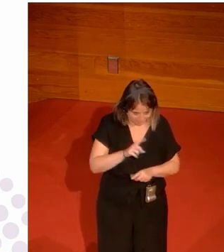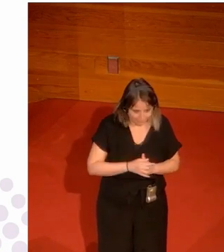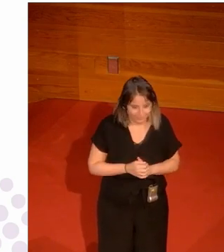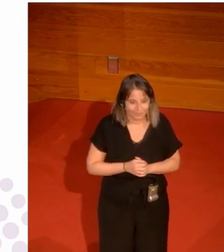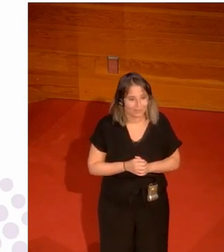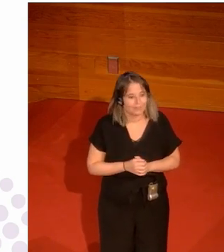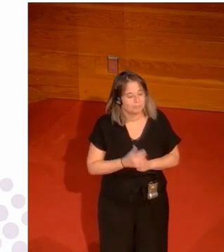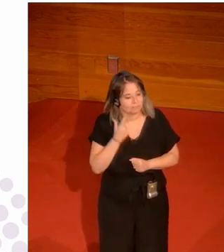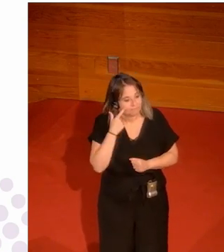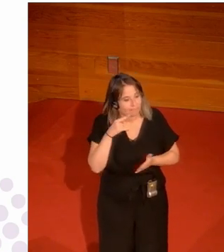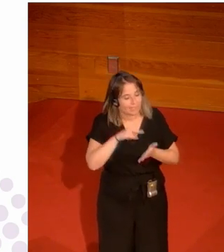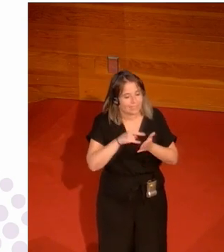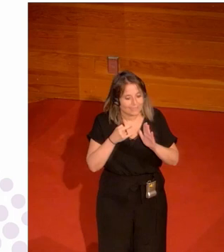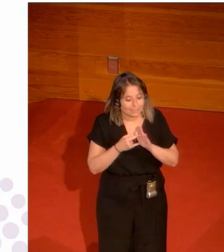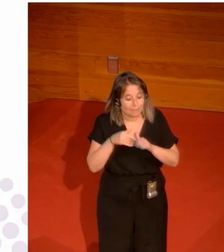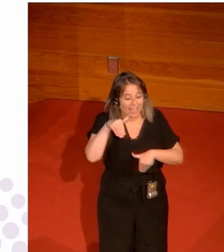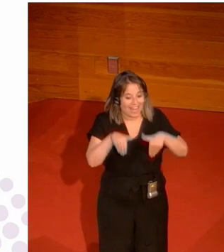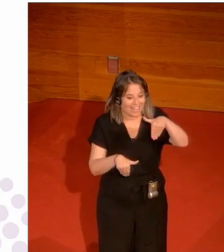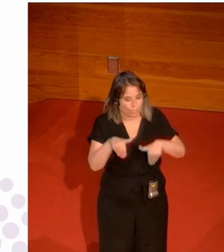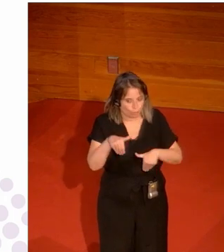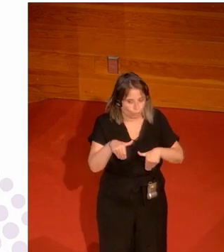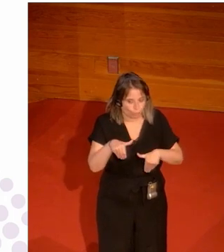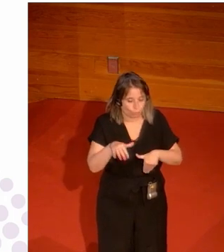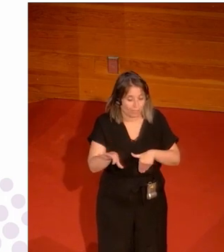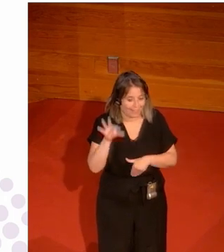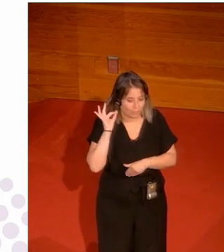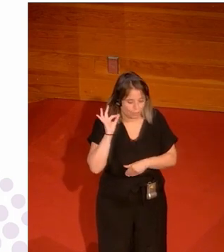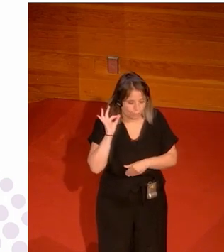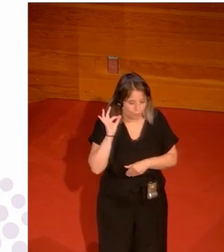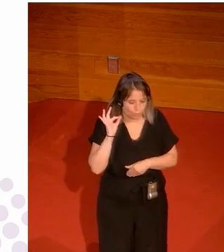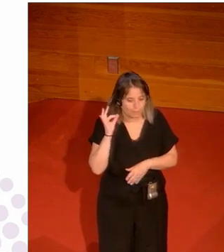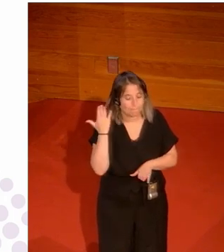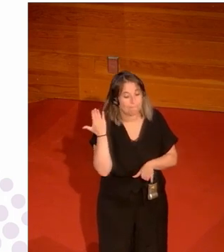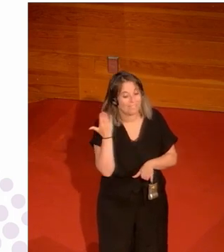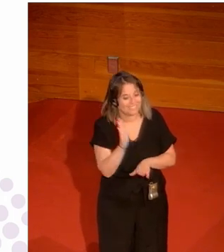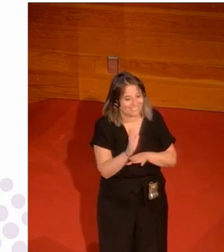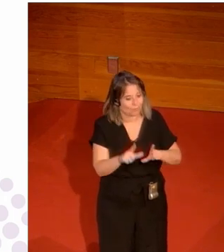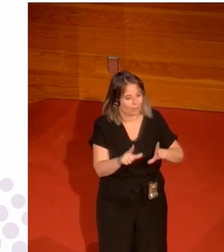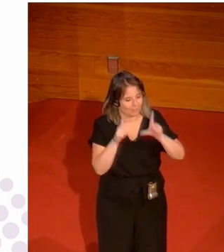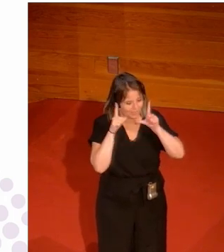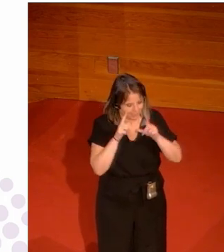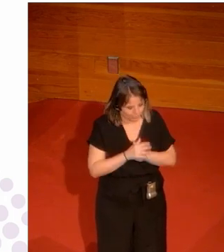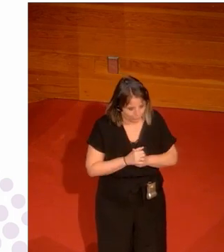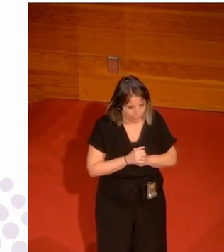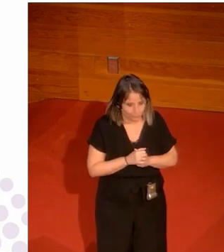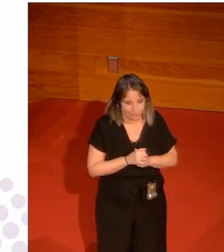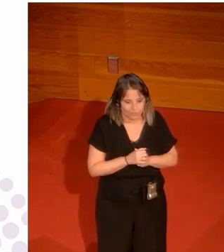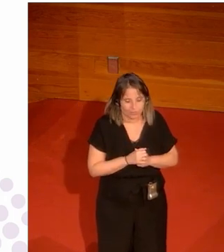y hay un sistema de elección y de presentación de candidaturas es igual que